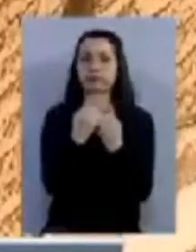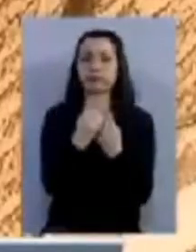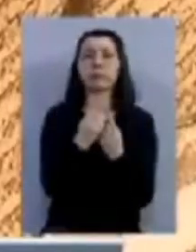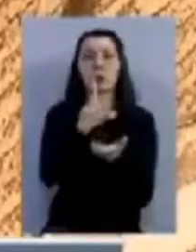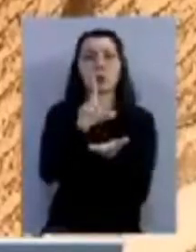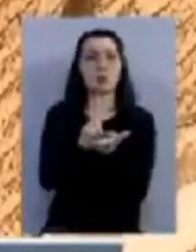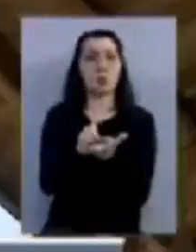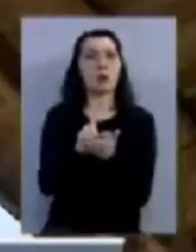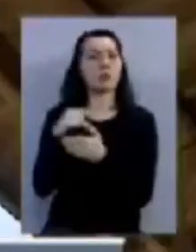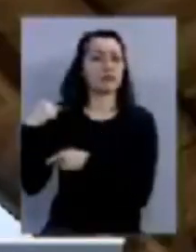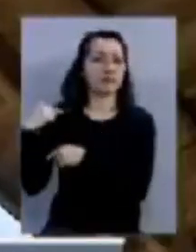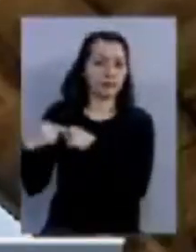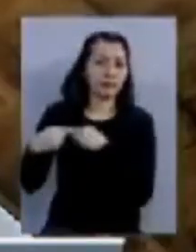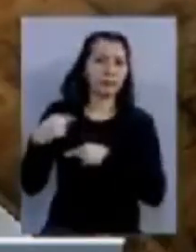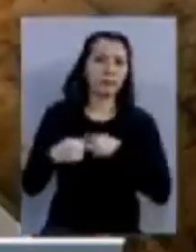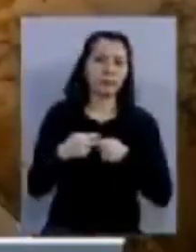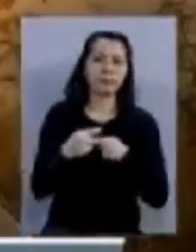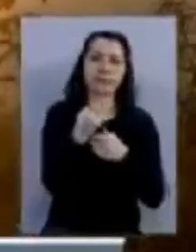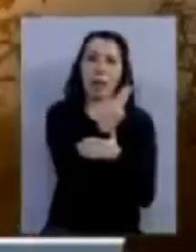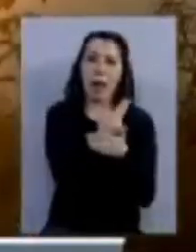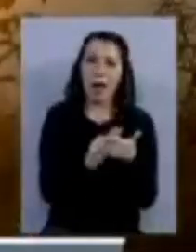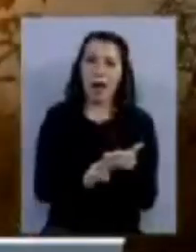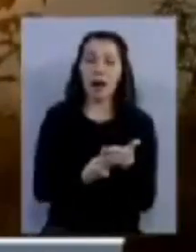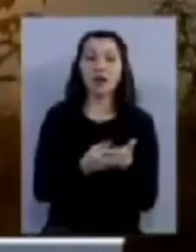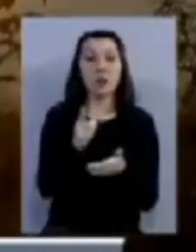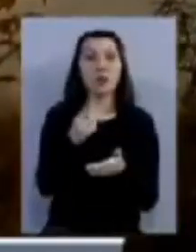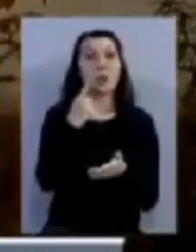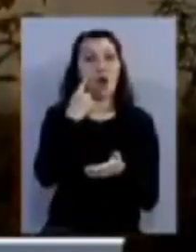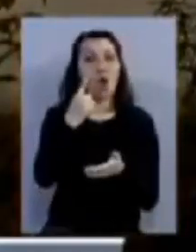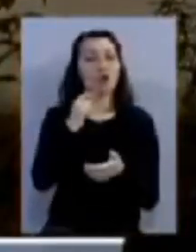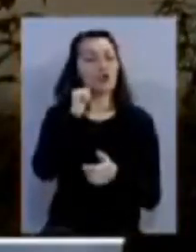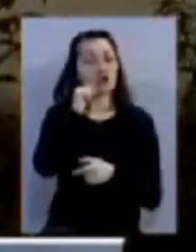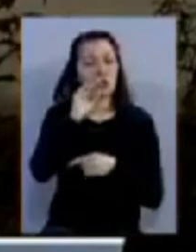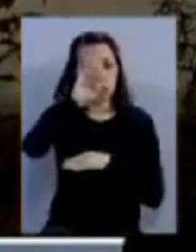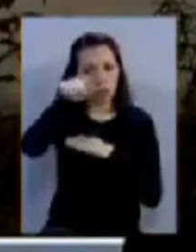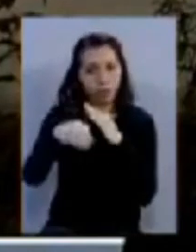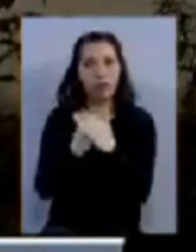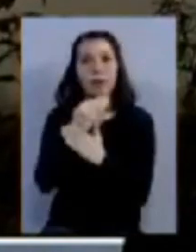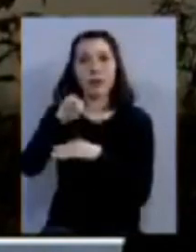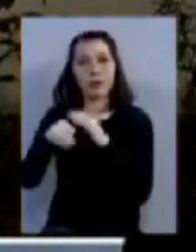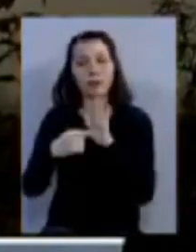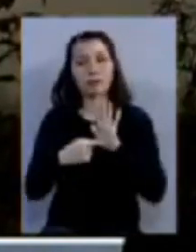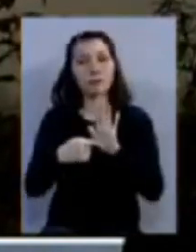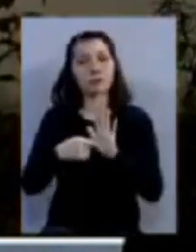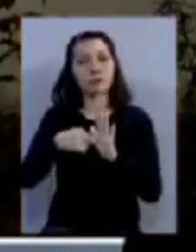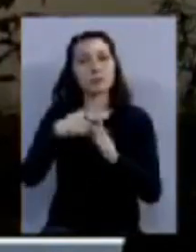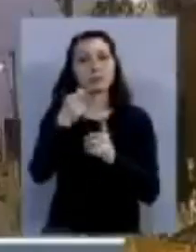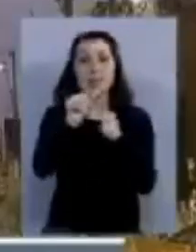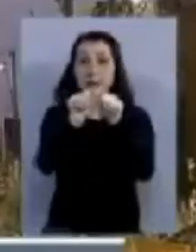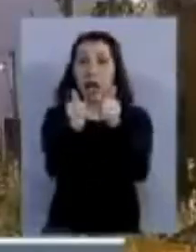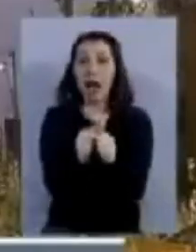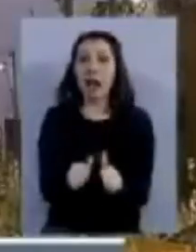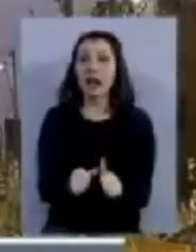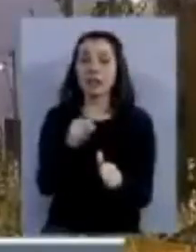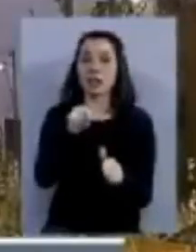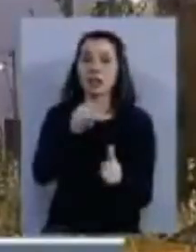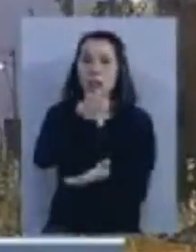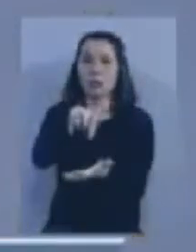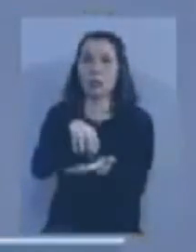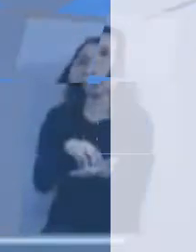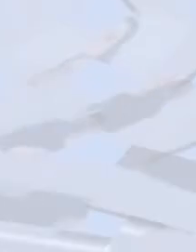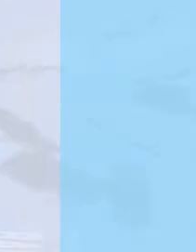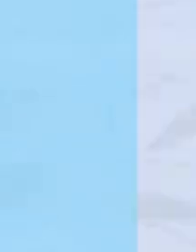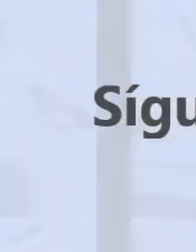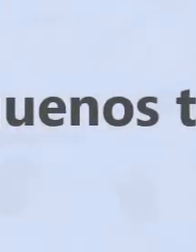de su trayectoria, de su arte. Uno que se proyecta día y noche. La artesanía en Chimbarongo es parte del